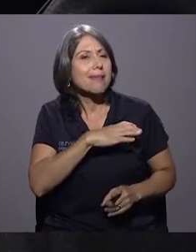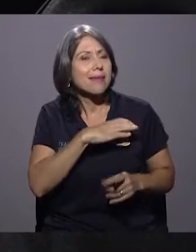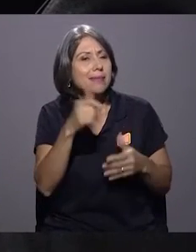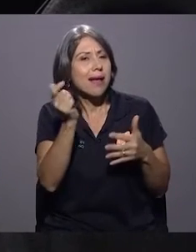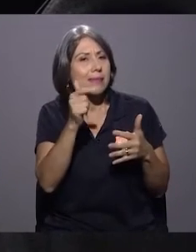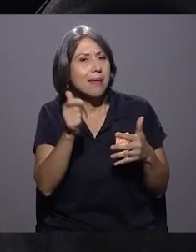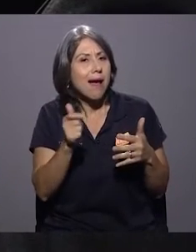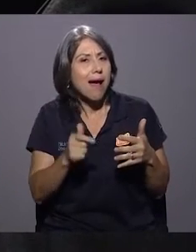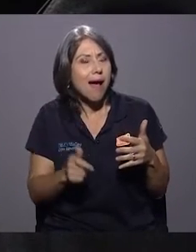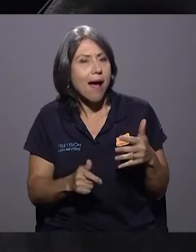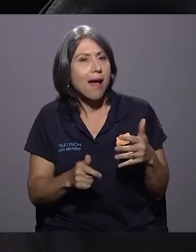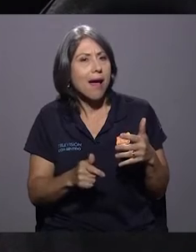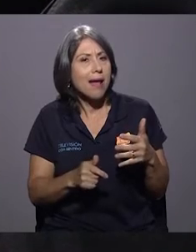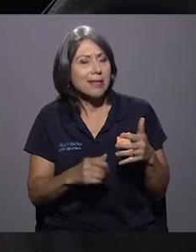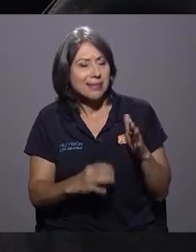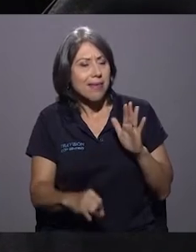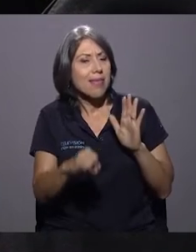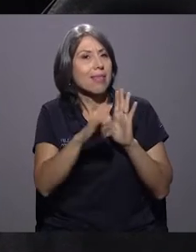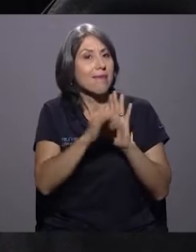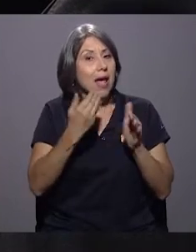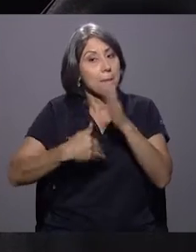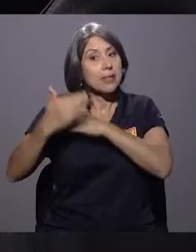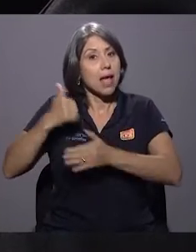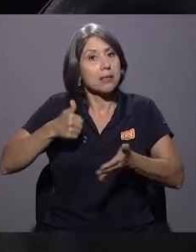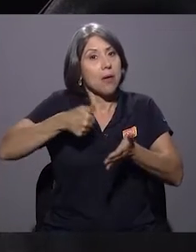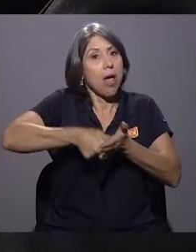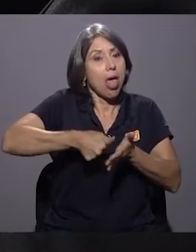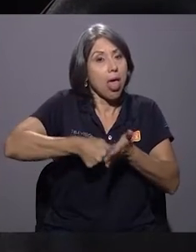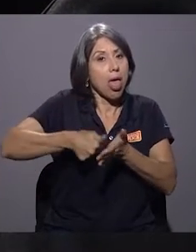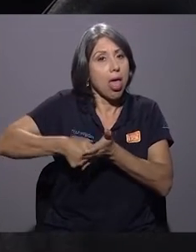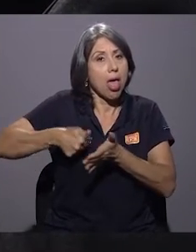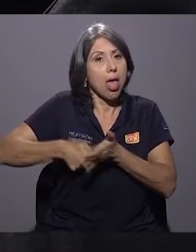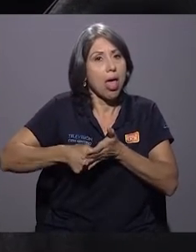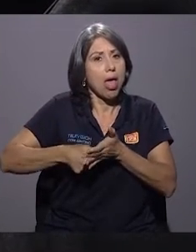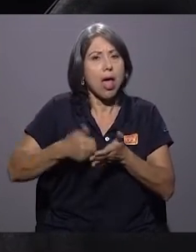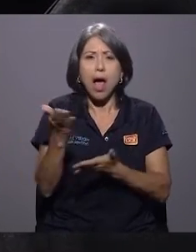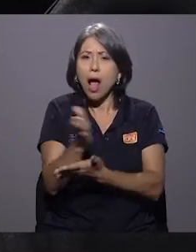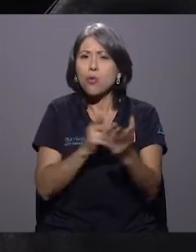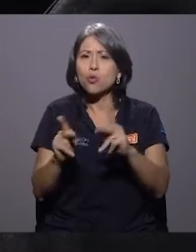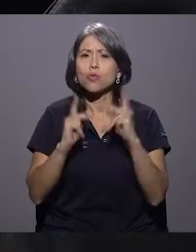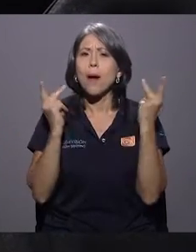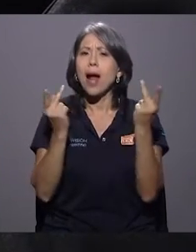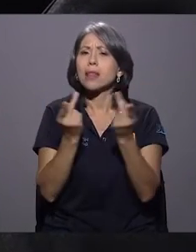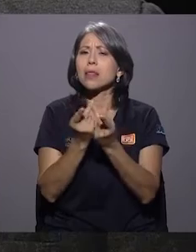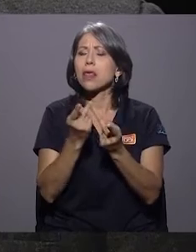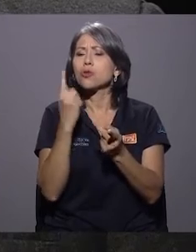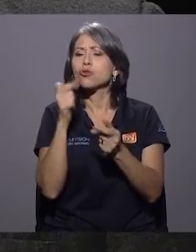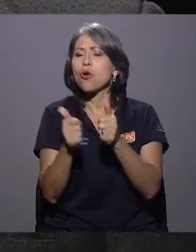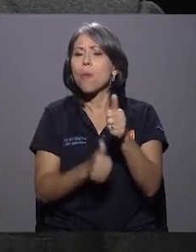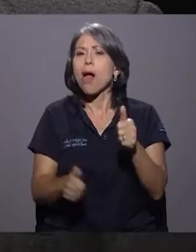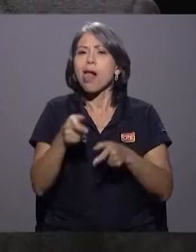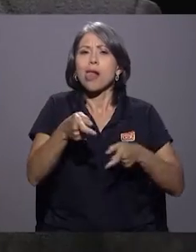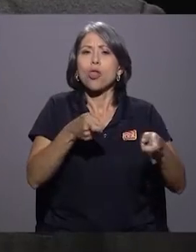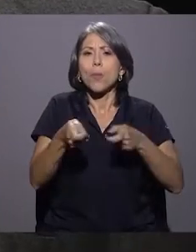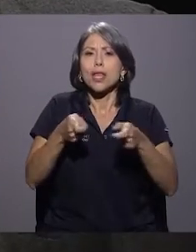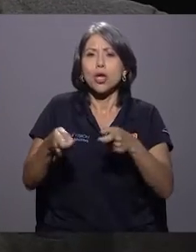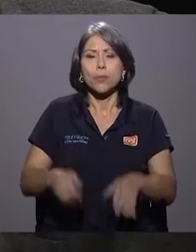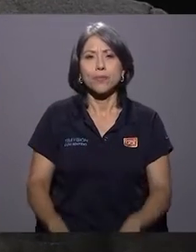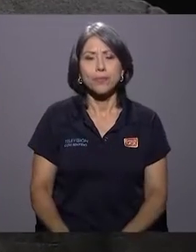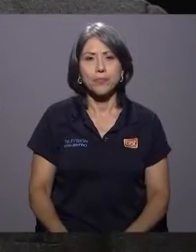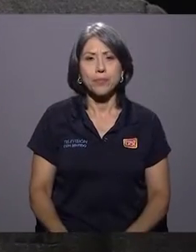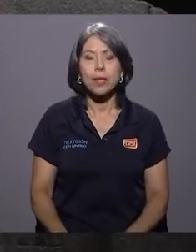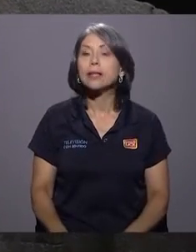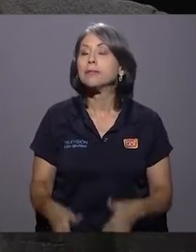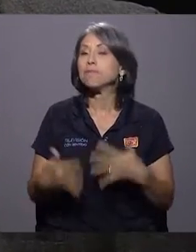identificar en este pasado proceso electoral para que algunos partidos tengan un claro dominio. Mire, hay